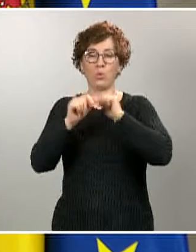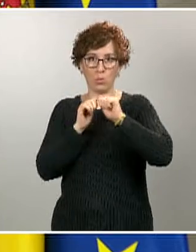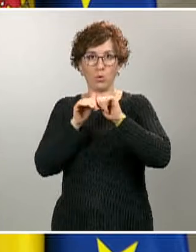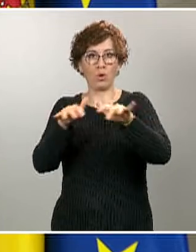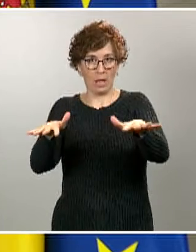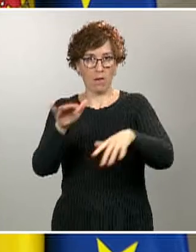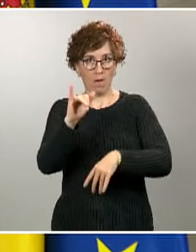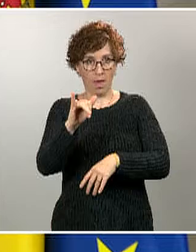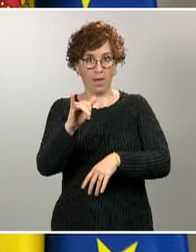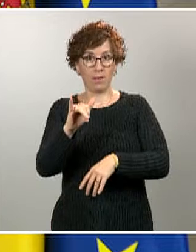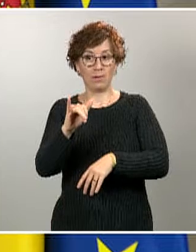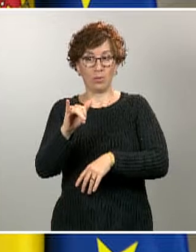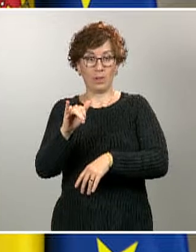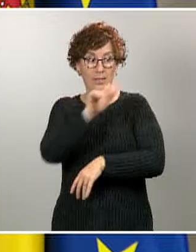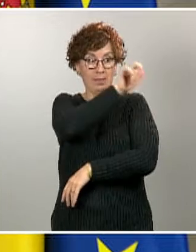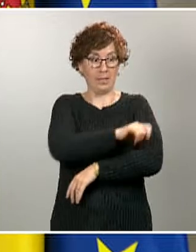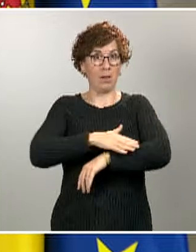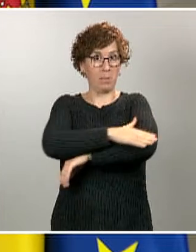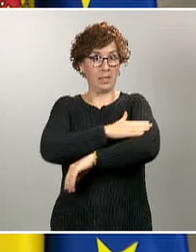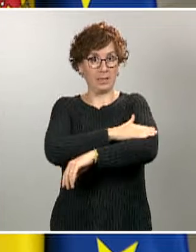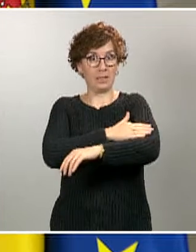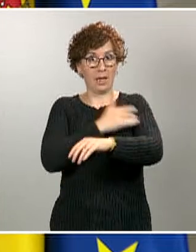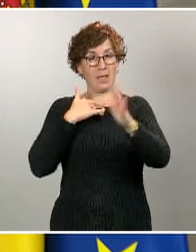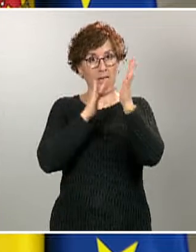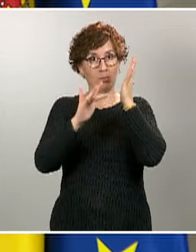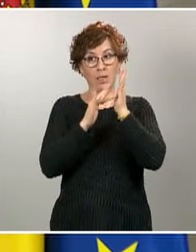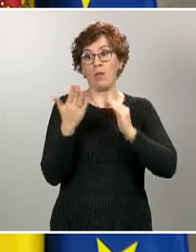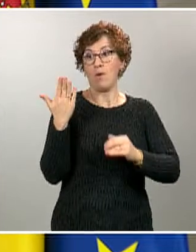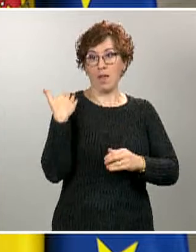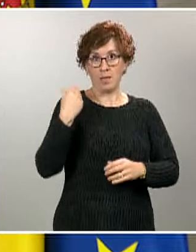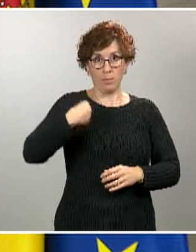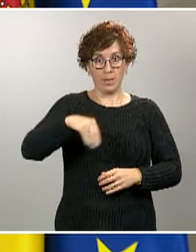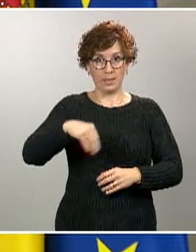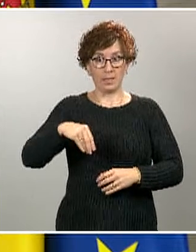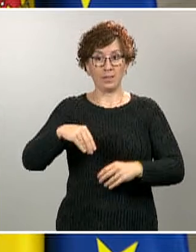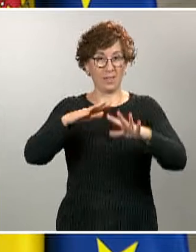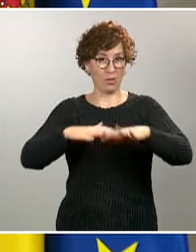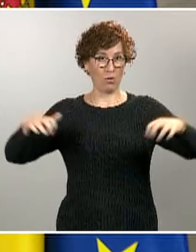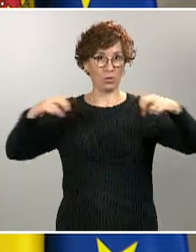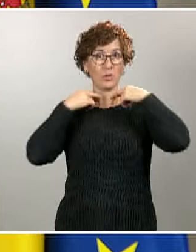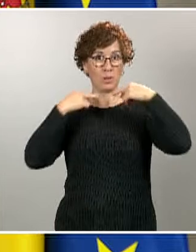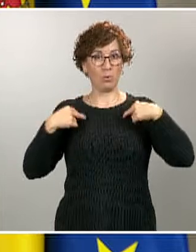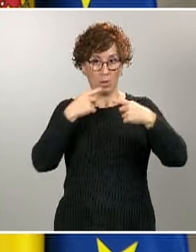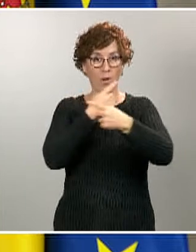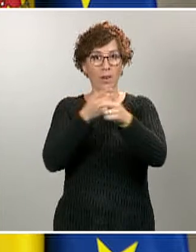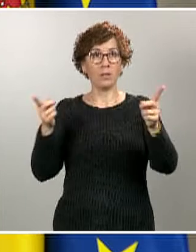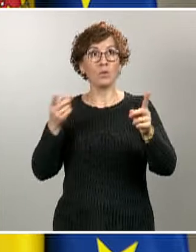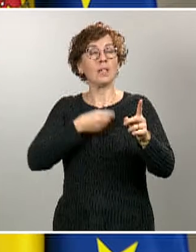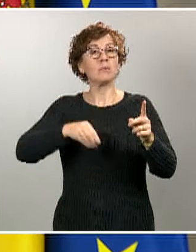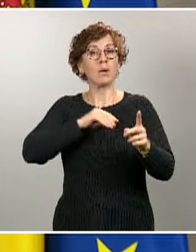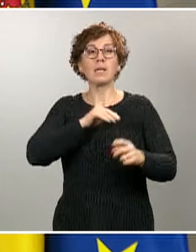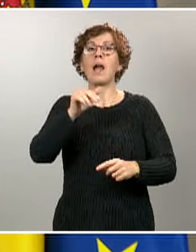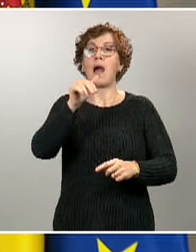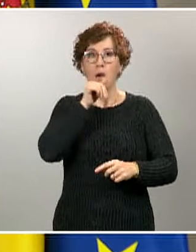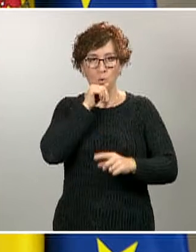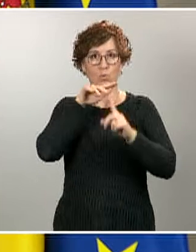anticipó también ayer el presidente del Gobierno ante el Congreso, en España seguimos en estado de confinamiento. Sigue estando